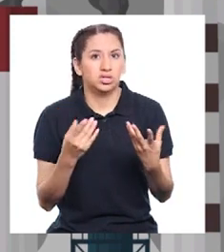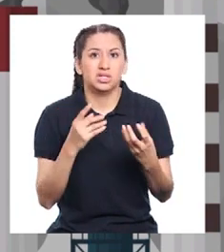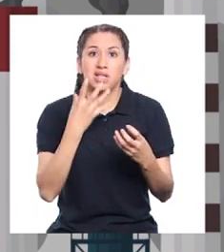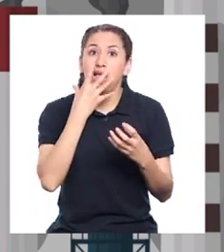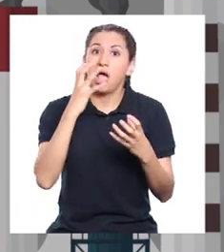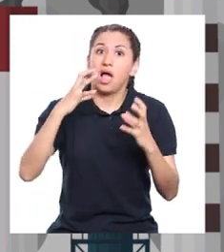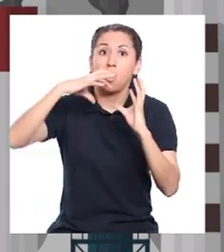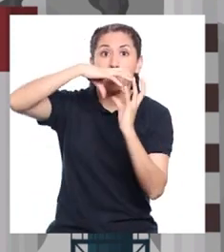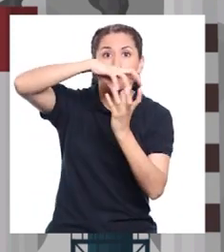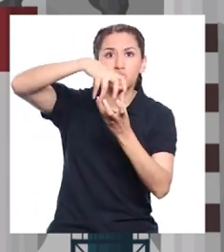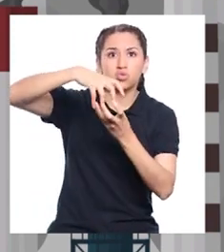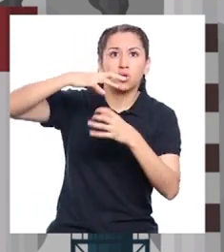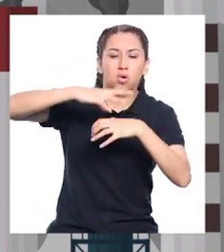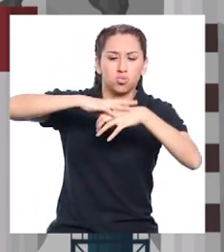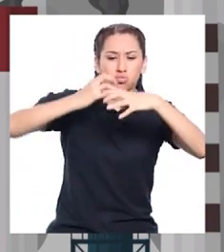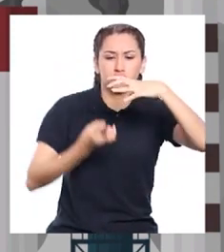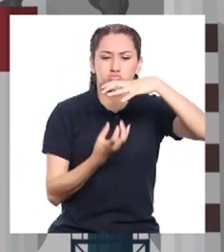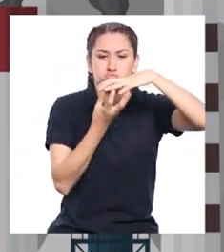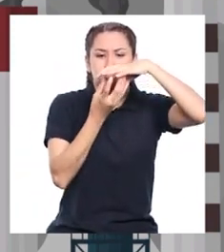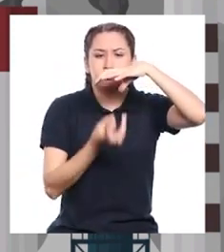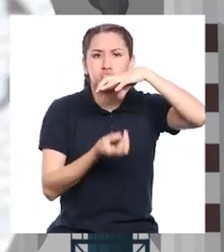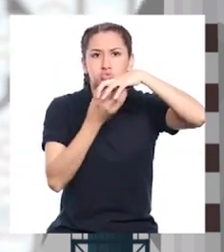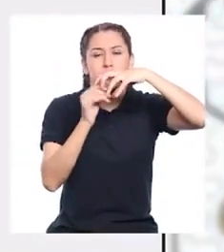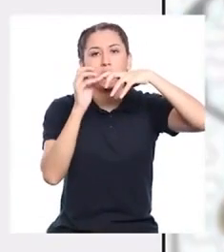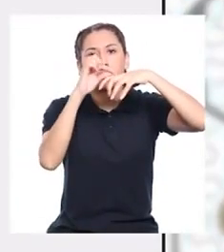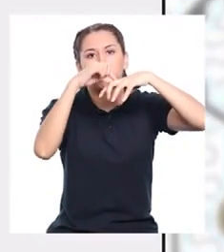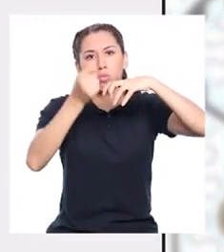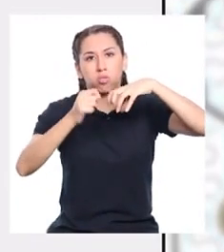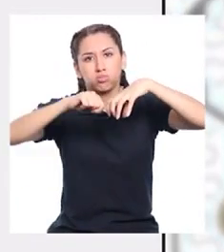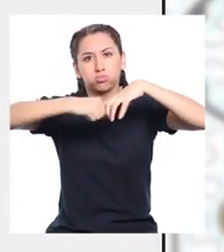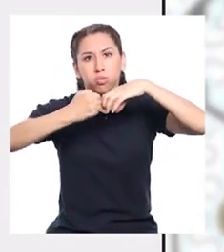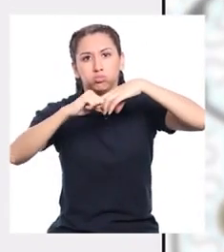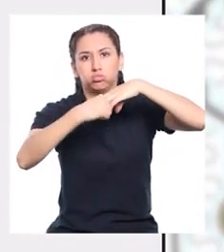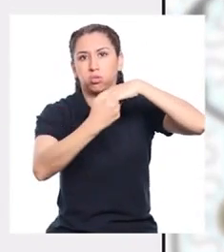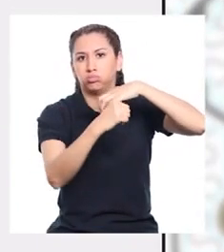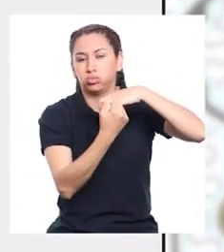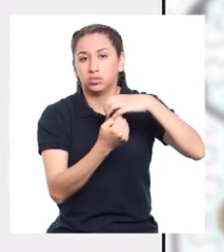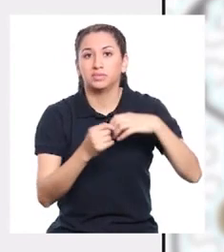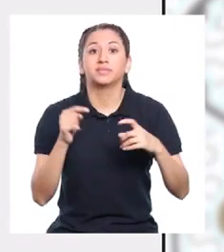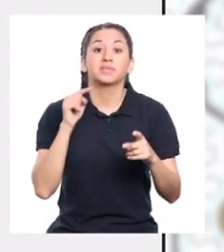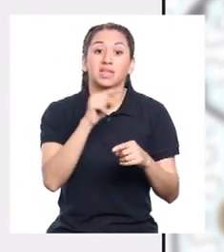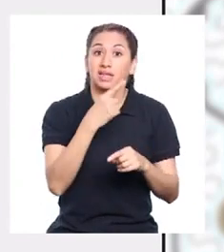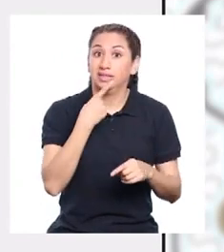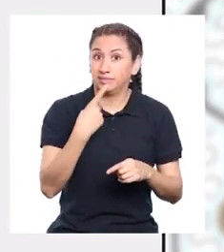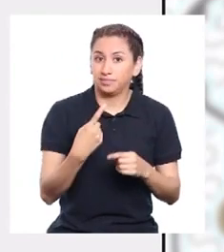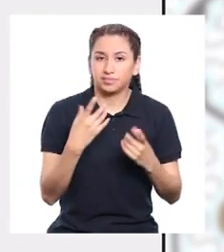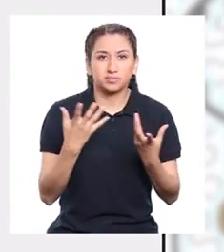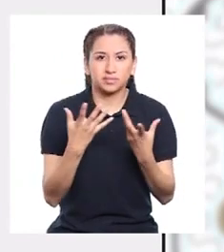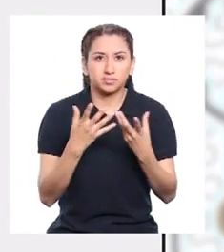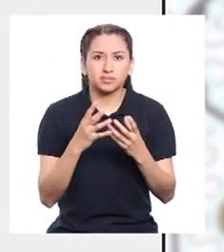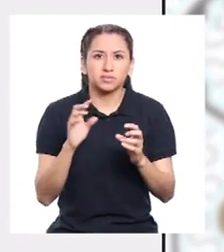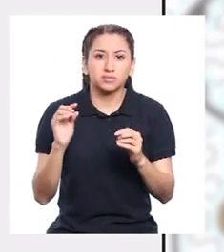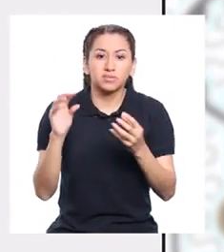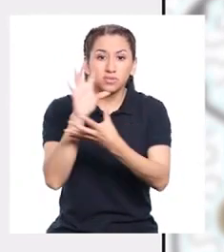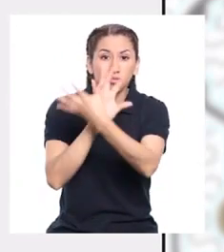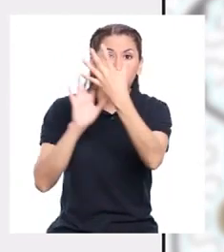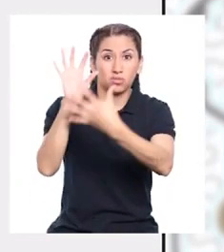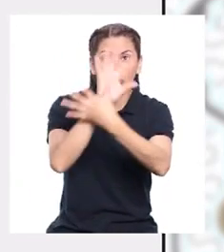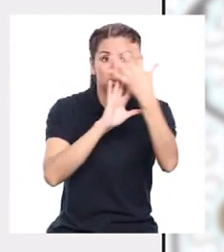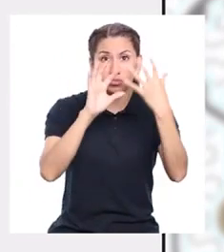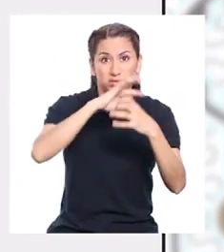lo que podría acelerar el calentamiento de la Tierra. Svante, además, estableció una relación entre concentraciones de